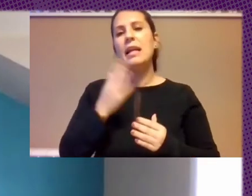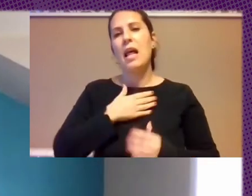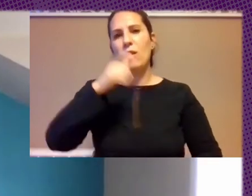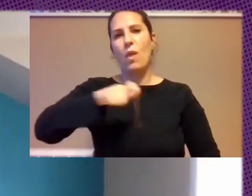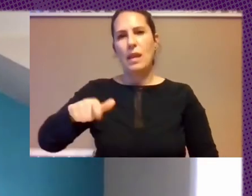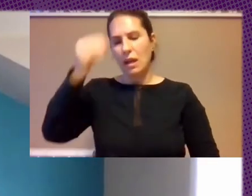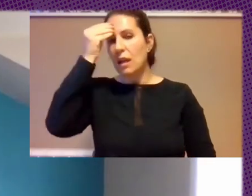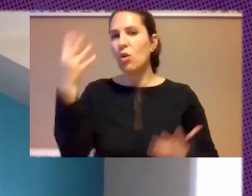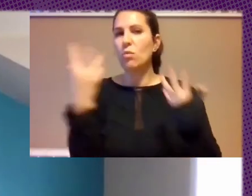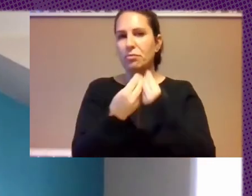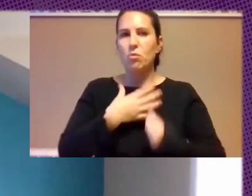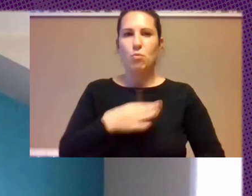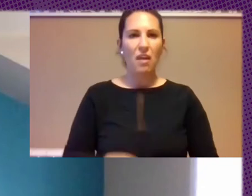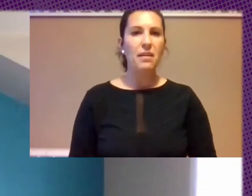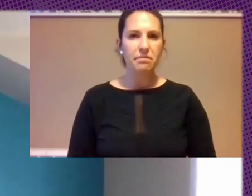Coexistir